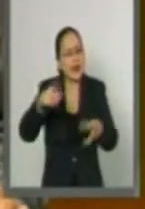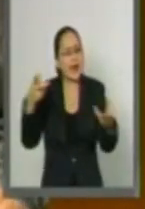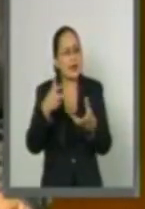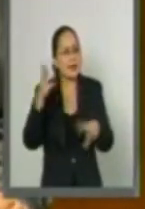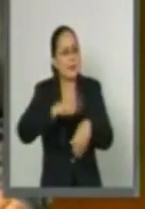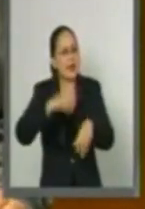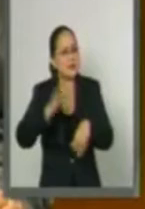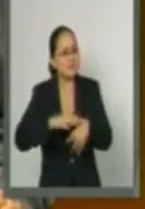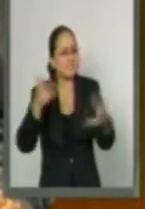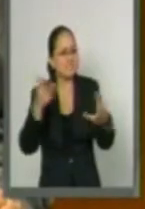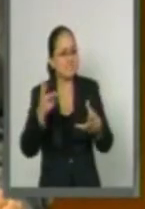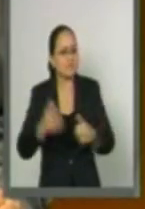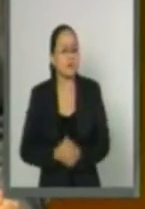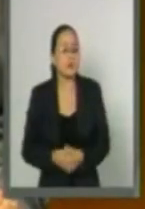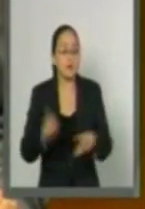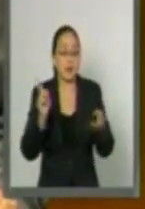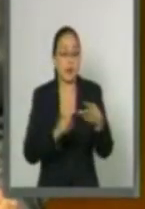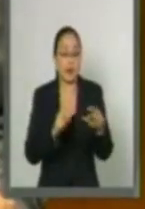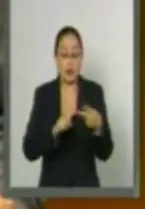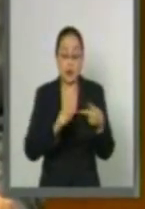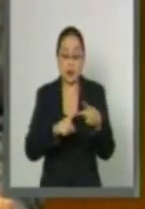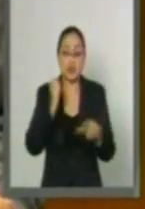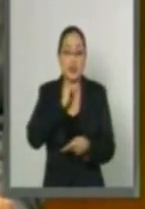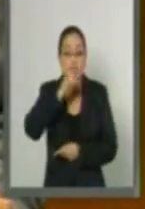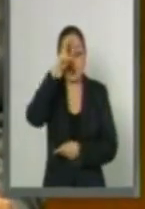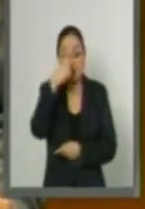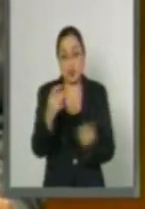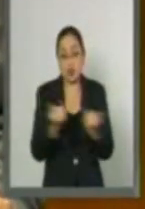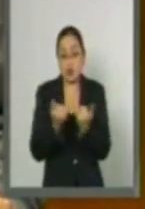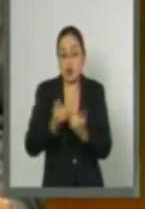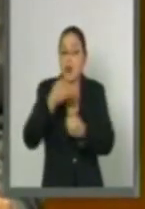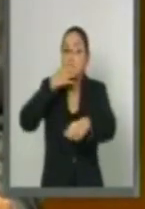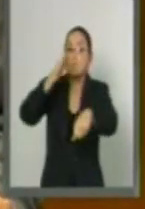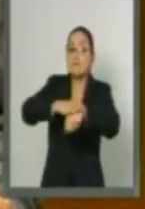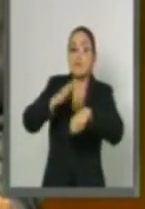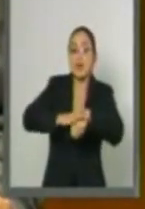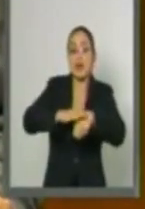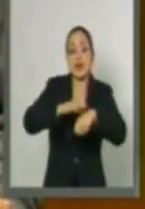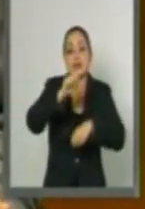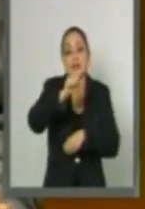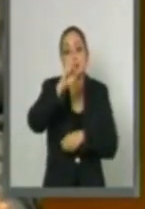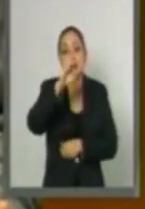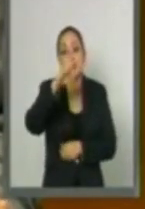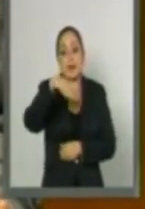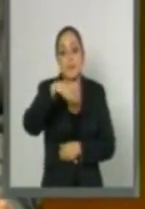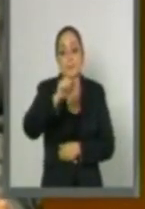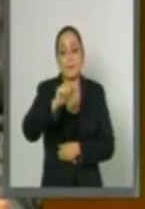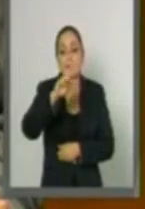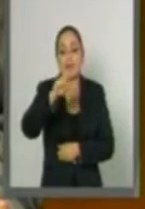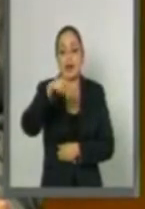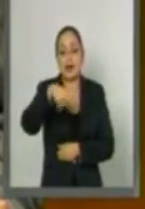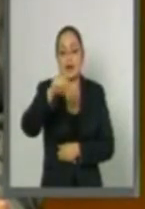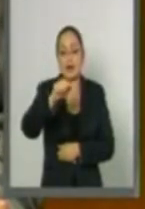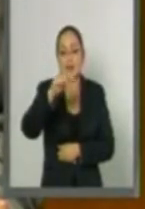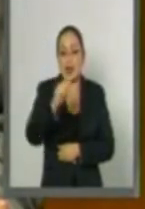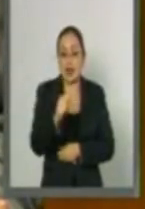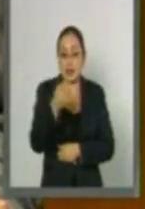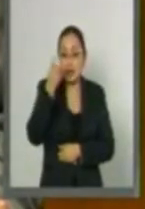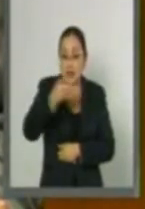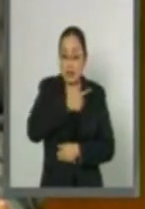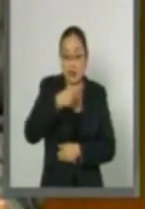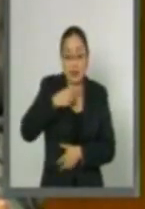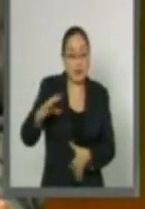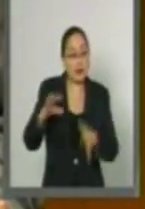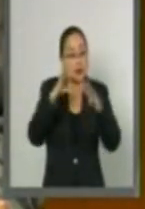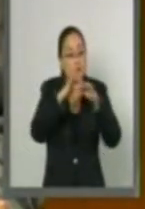producción. Segundo, el Senado de la República exhorta a la Secretaría del Medio Ambiente y Recursos Naturales a que envíe un informe